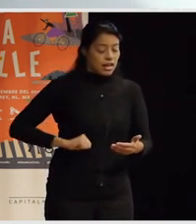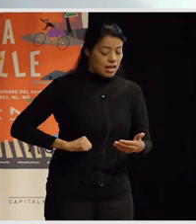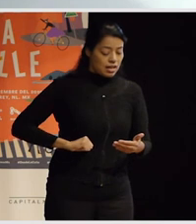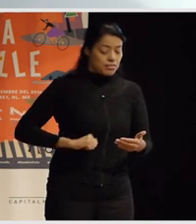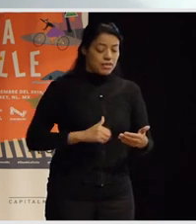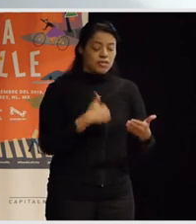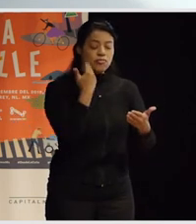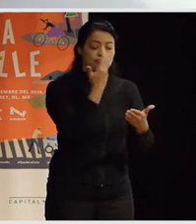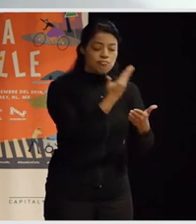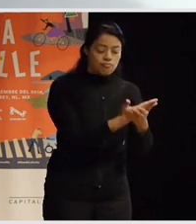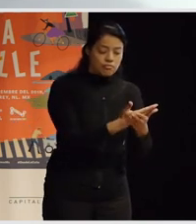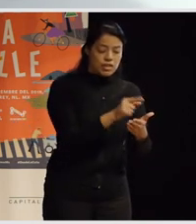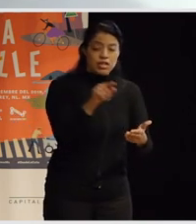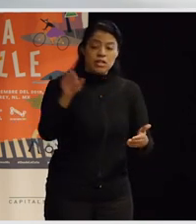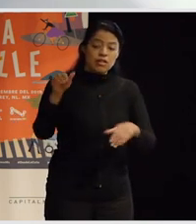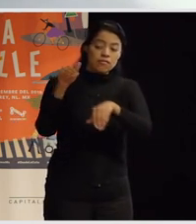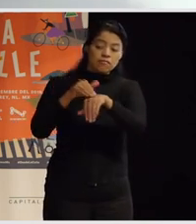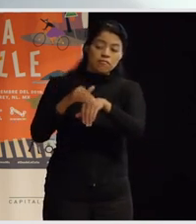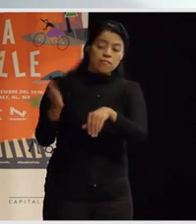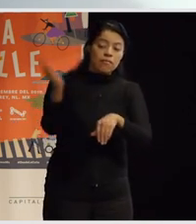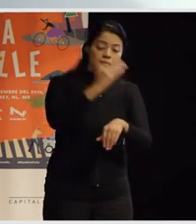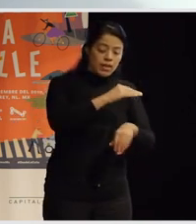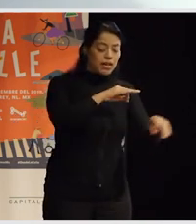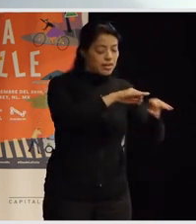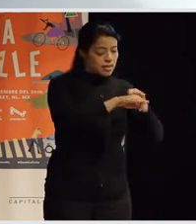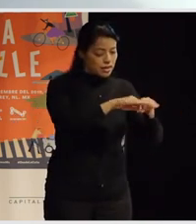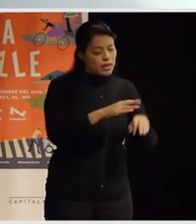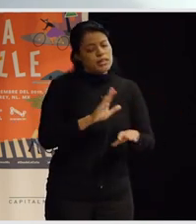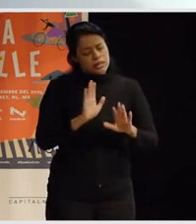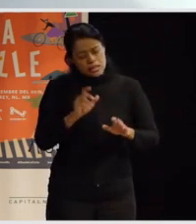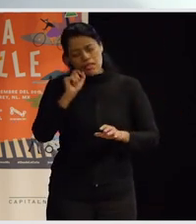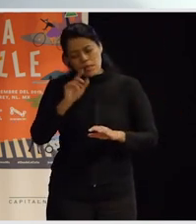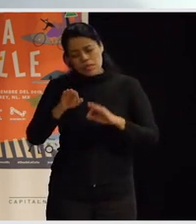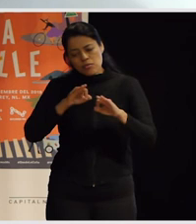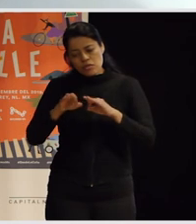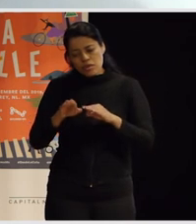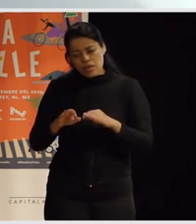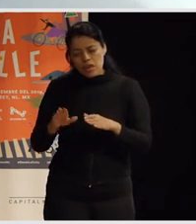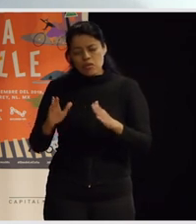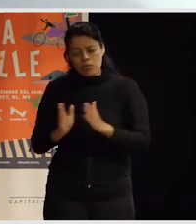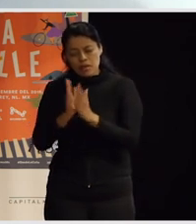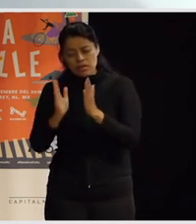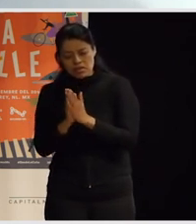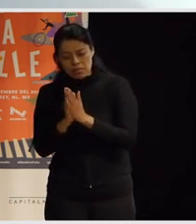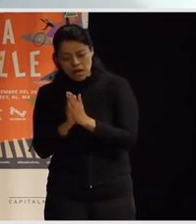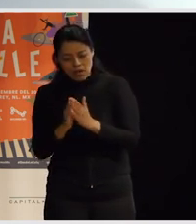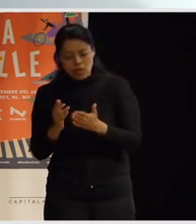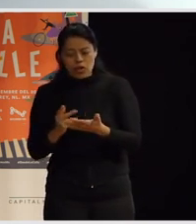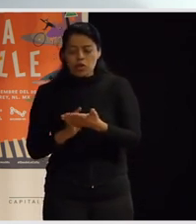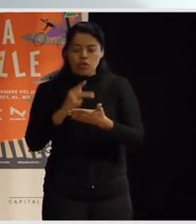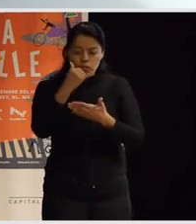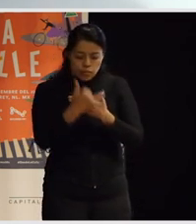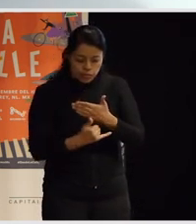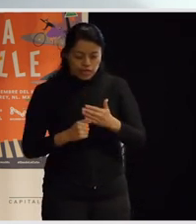trabajos otros han sido concursos que nos hemos presentado y hemos ganado ¿no? un poco en esta línea en cambio en Madrid que tiene una tradición